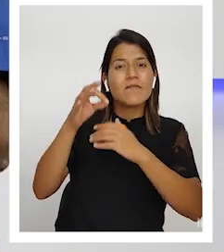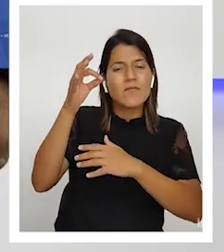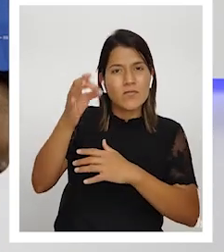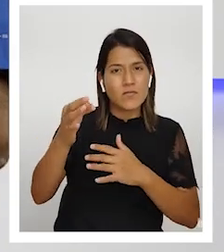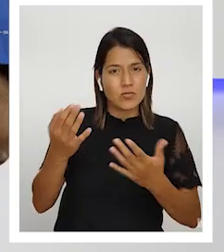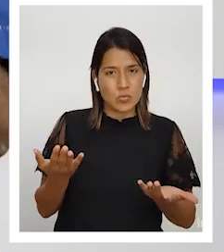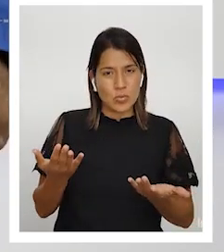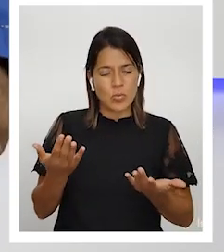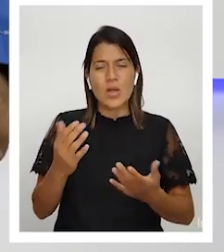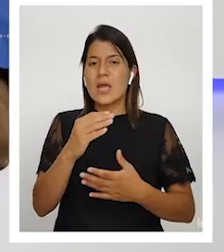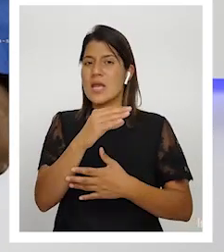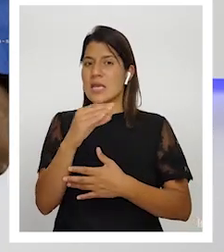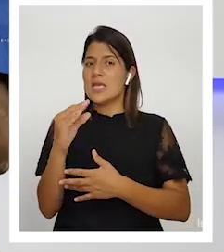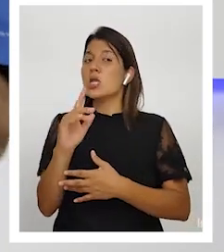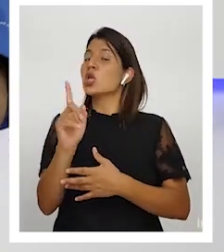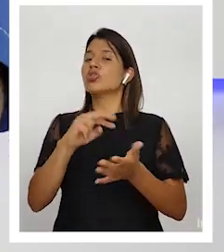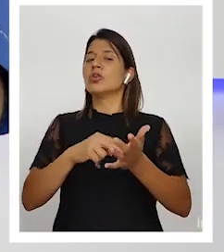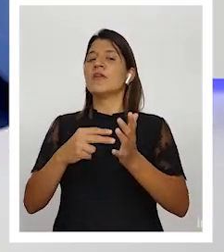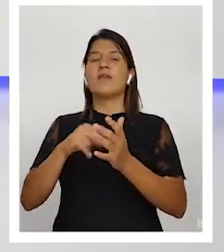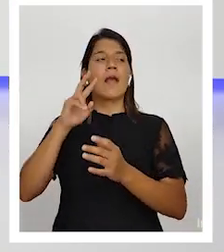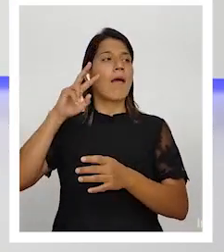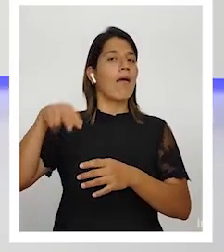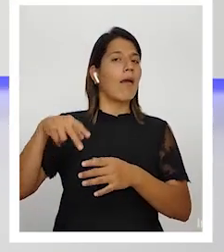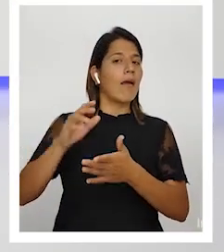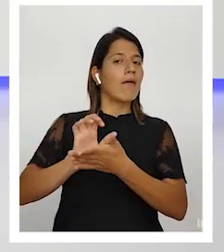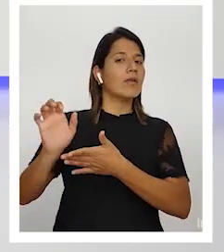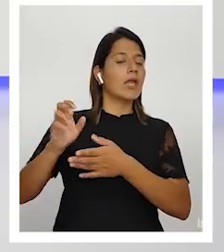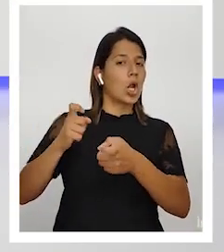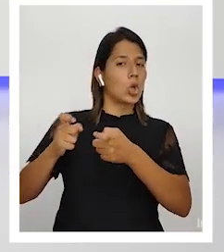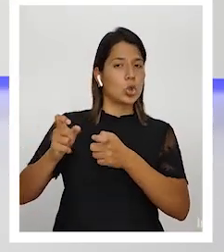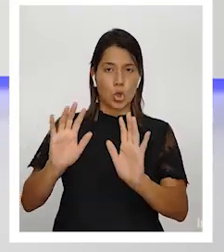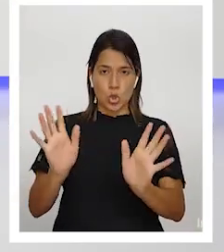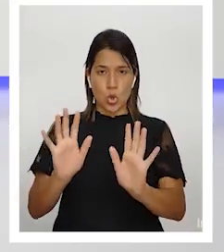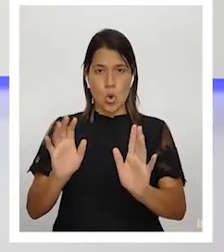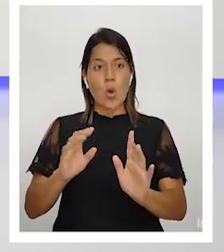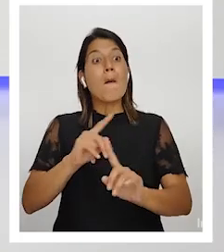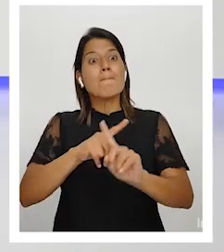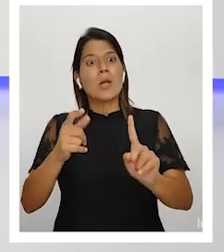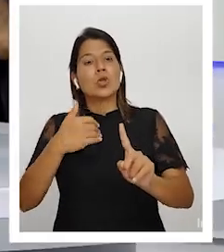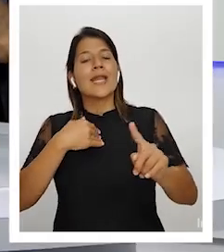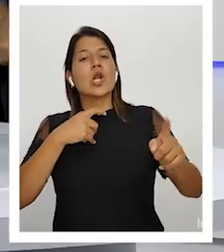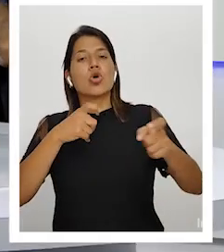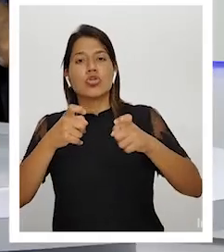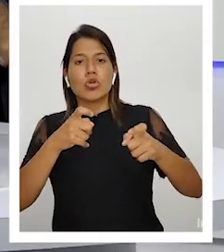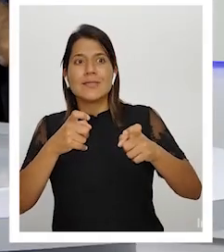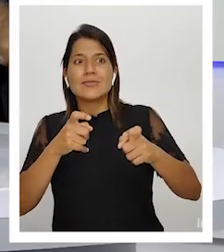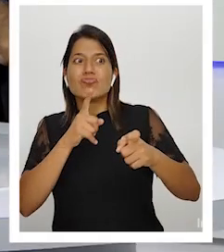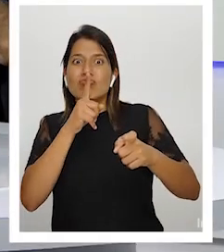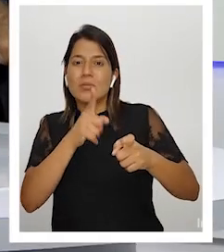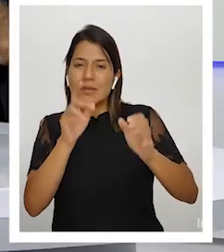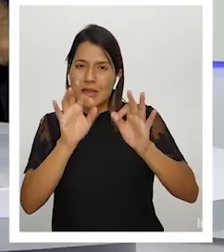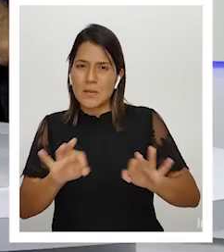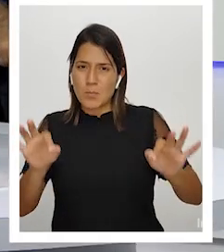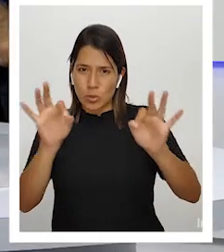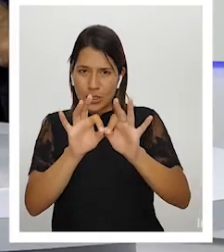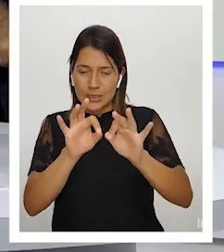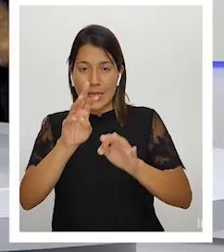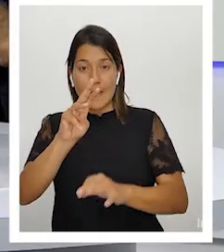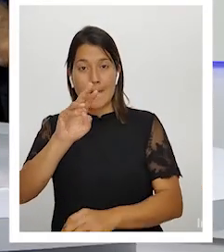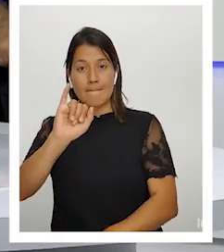controles no hay que hacer los efectivos sobre lo que realmente importa Miguel se nos está yendo el tiempo